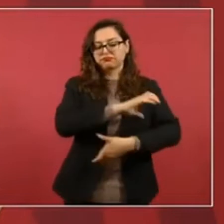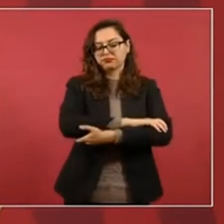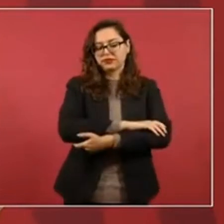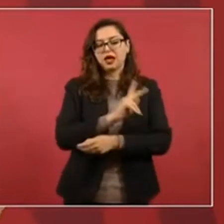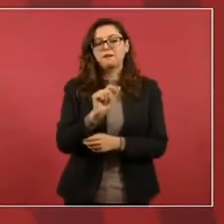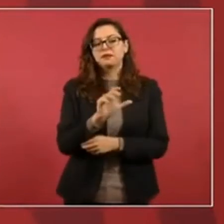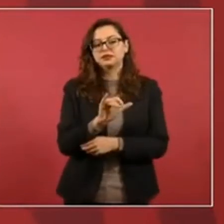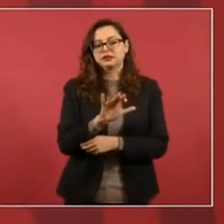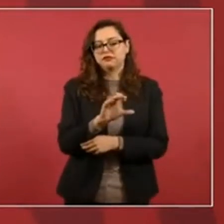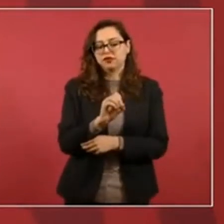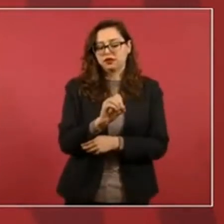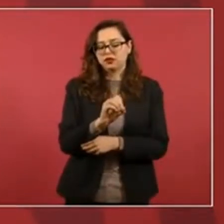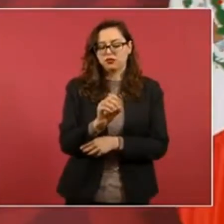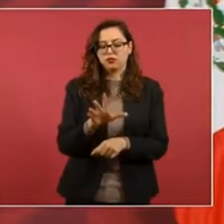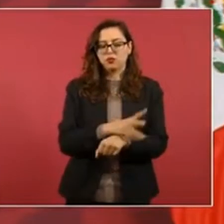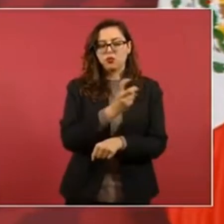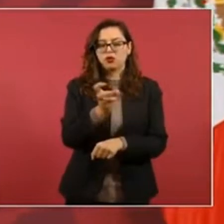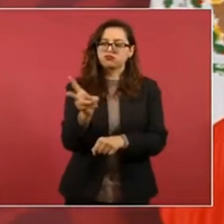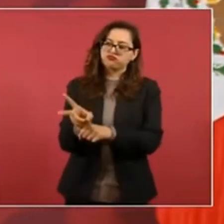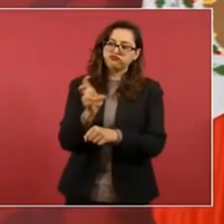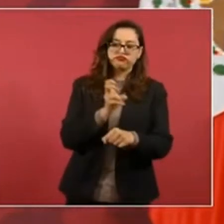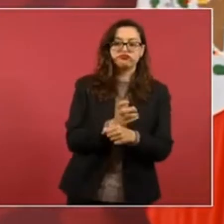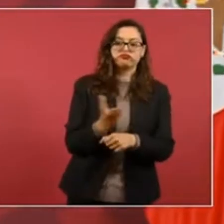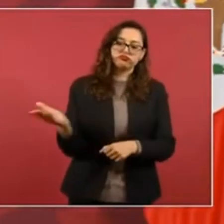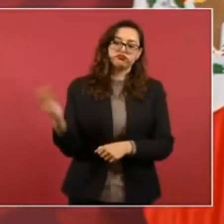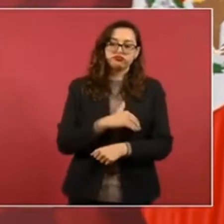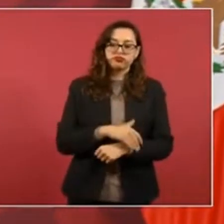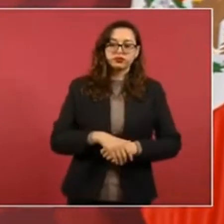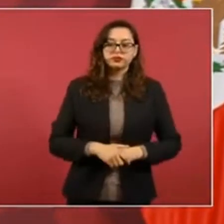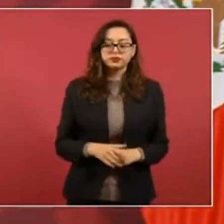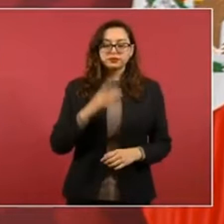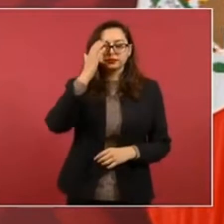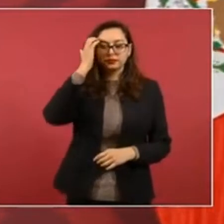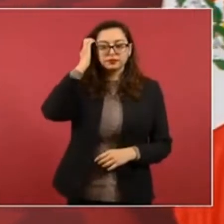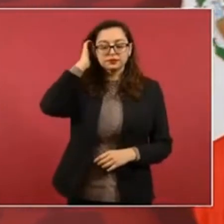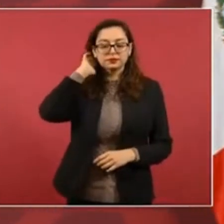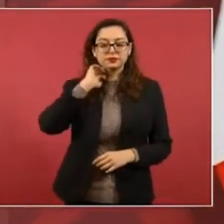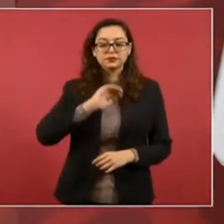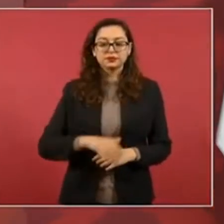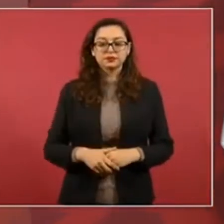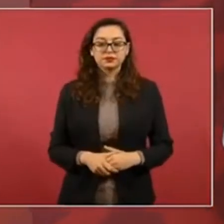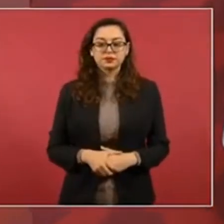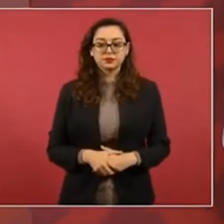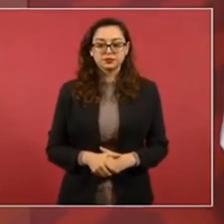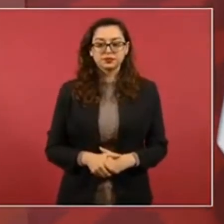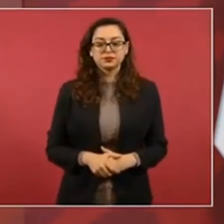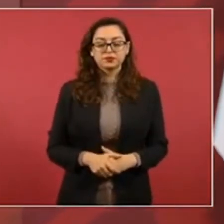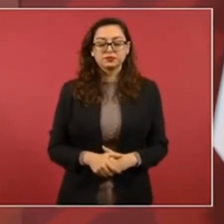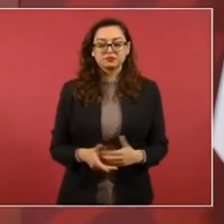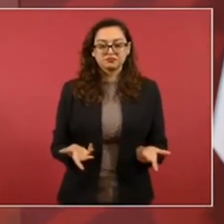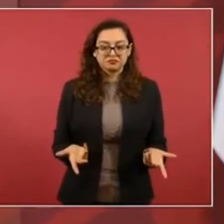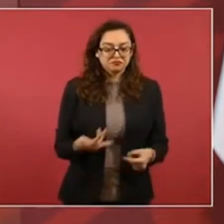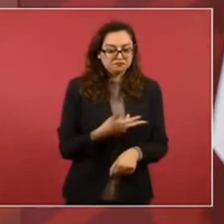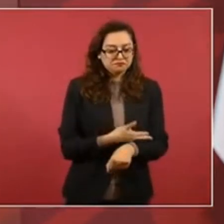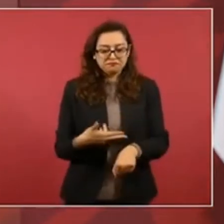de la Alianza del Pacífico. Y sí, estuvimos viendo